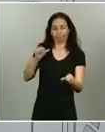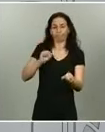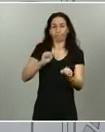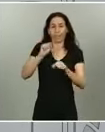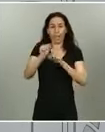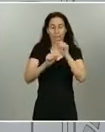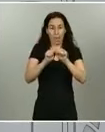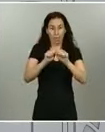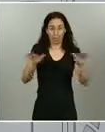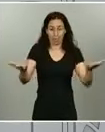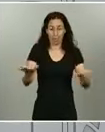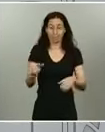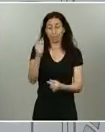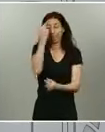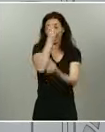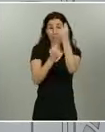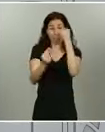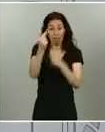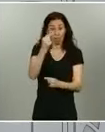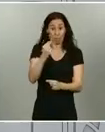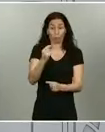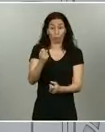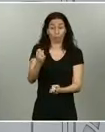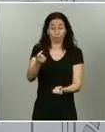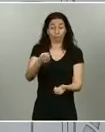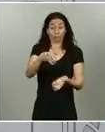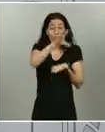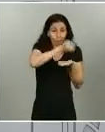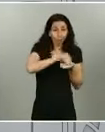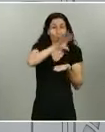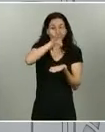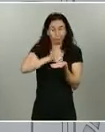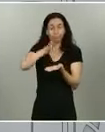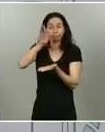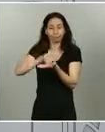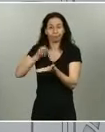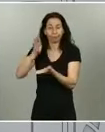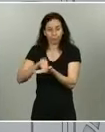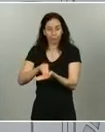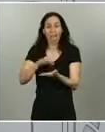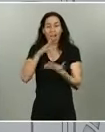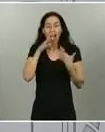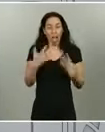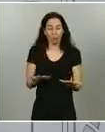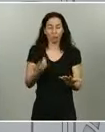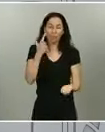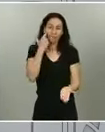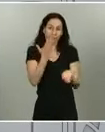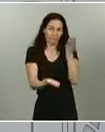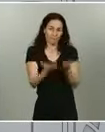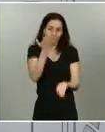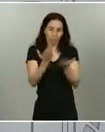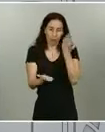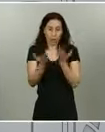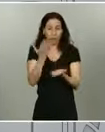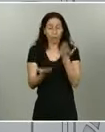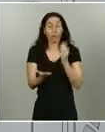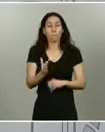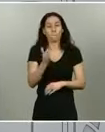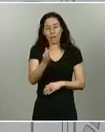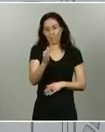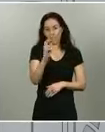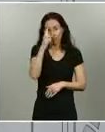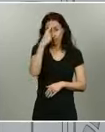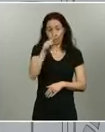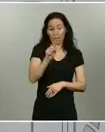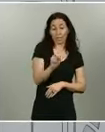de las diferentes fuentes van llegando. Estos datos se tienen que ir conjuntando, valorando e interpretando de manera conjunta y, por lo tanto,